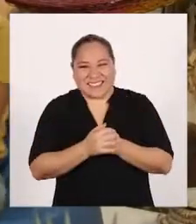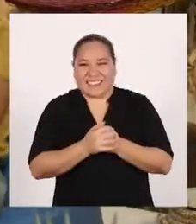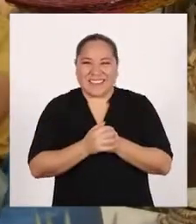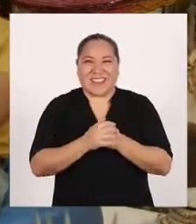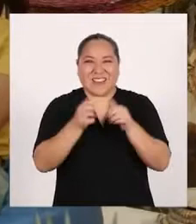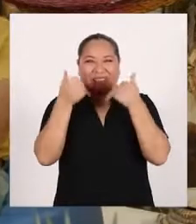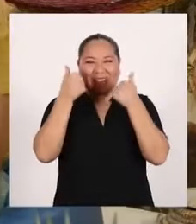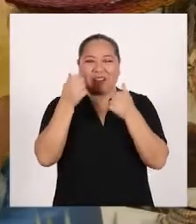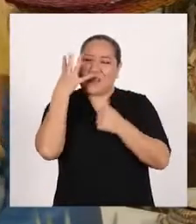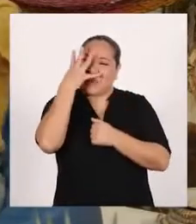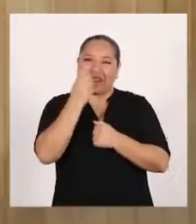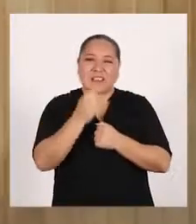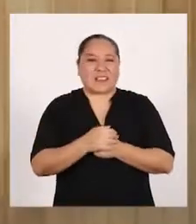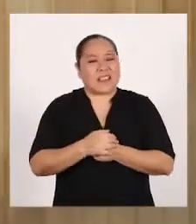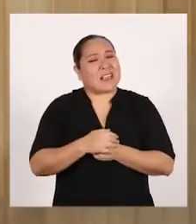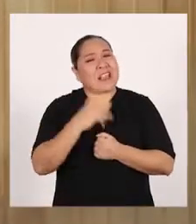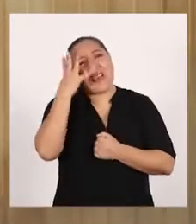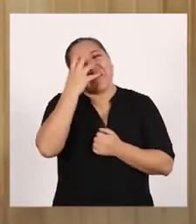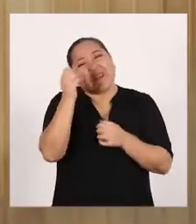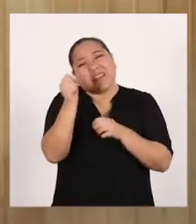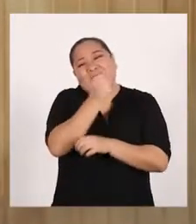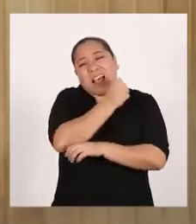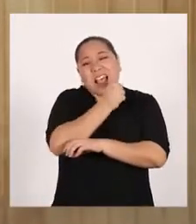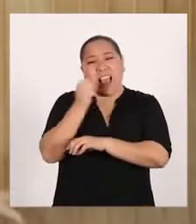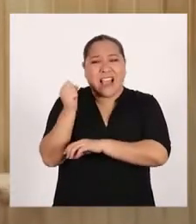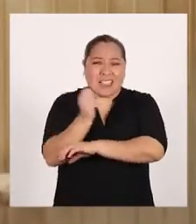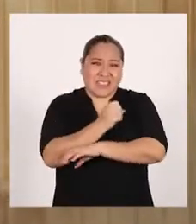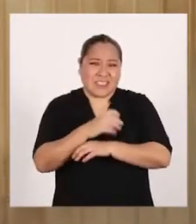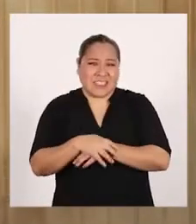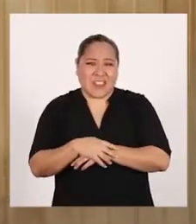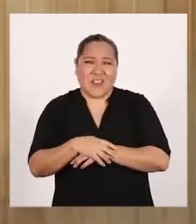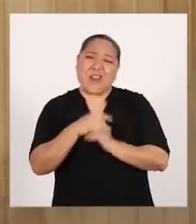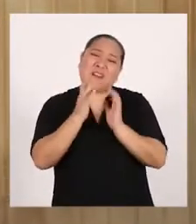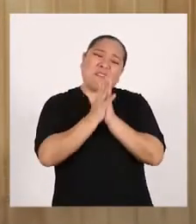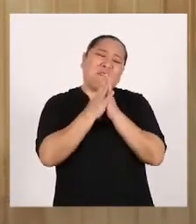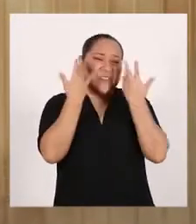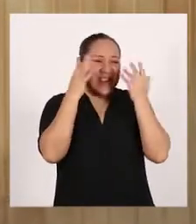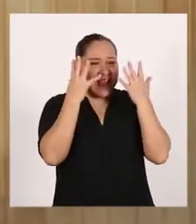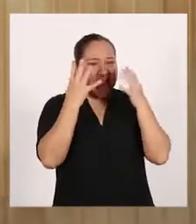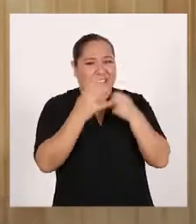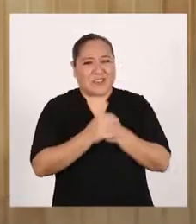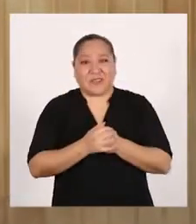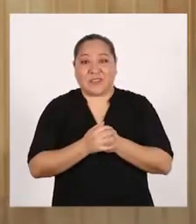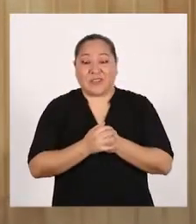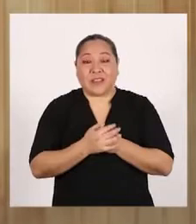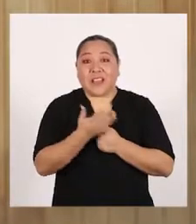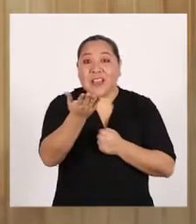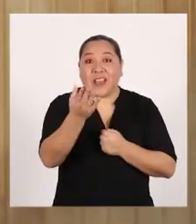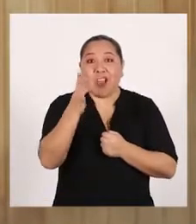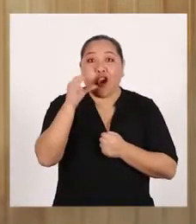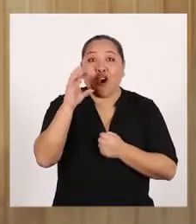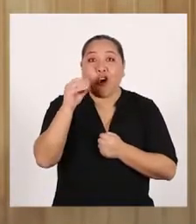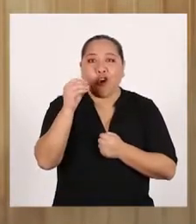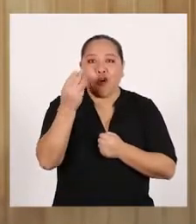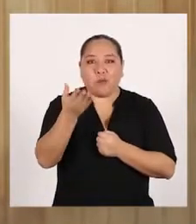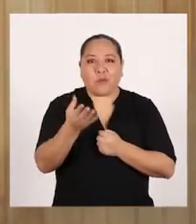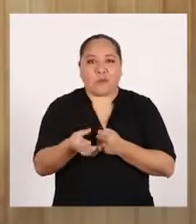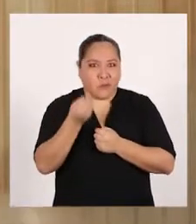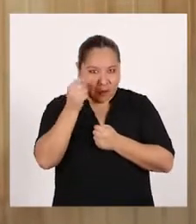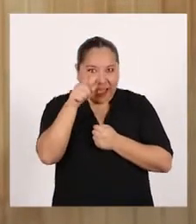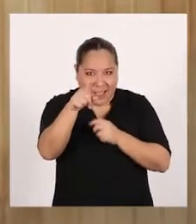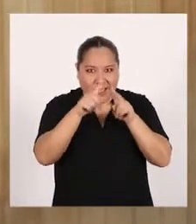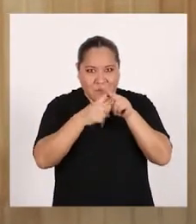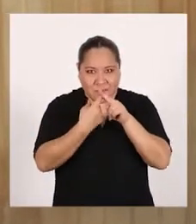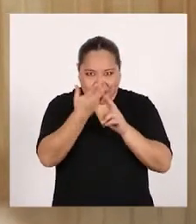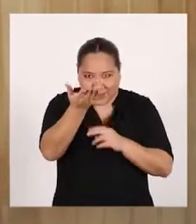¡Bravo! ¡Qué bonito! ¡Qué linda canción, Mickey! ¡Bravo! A ver, Coco ¿Por qué